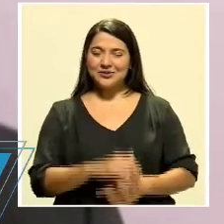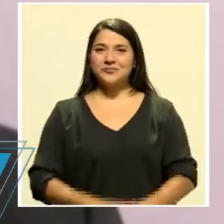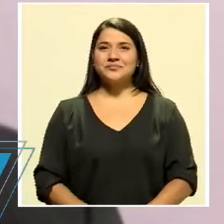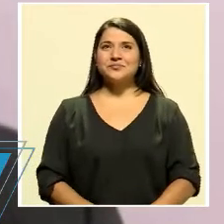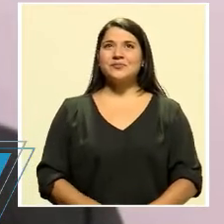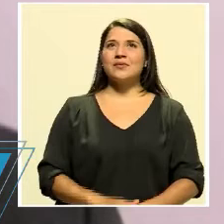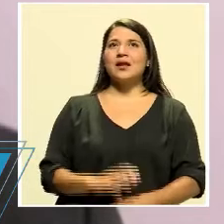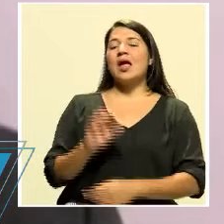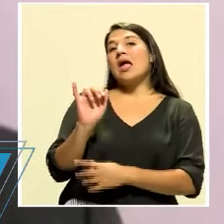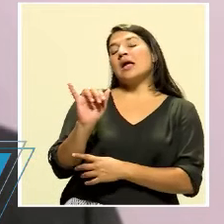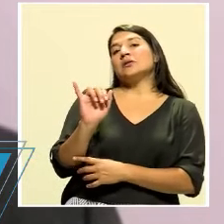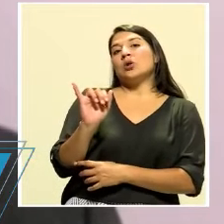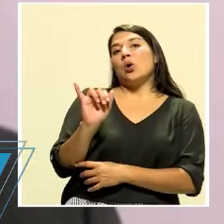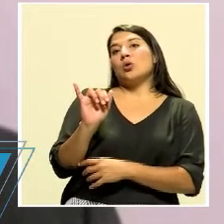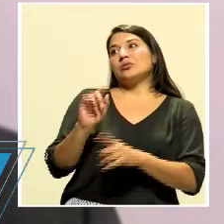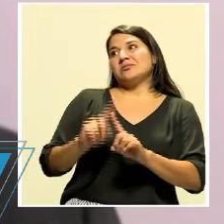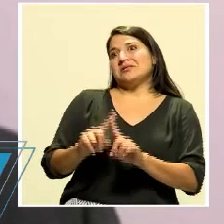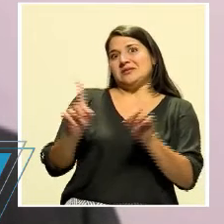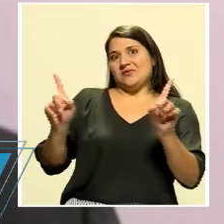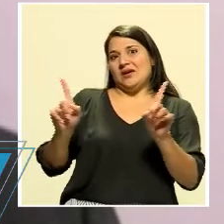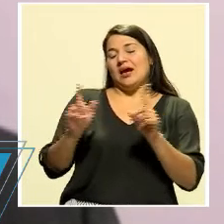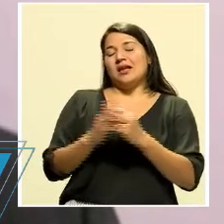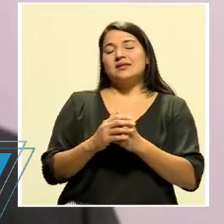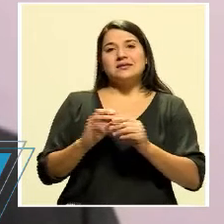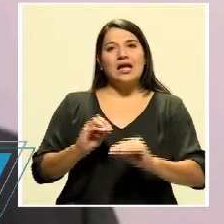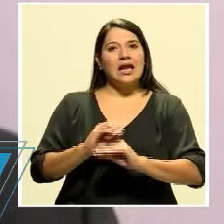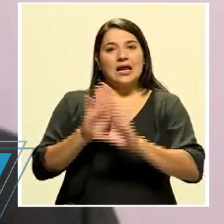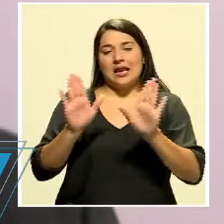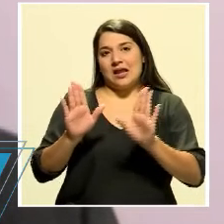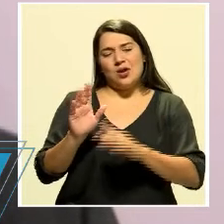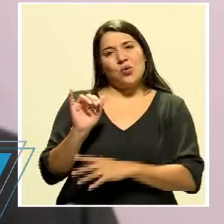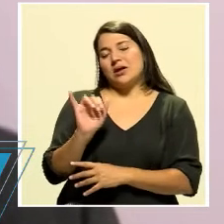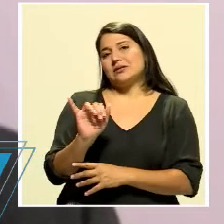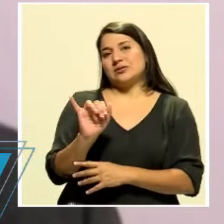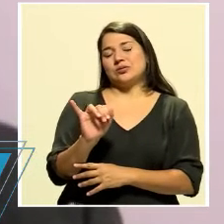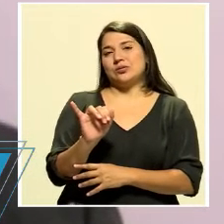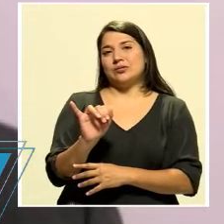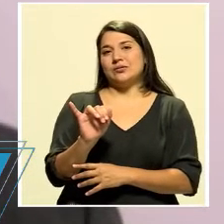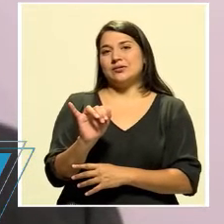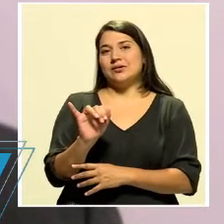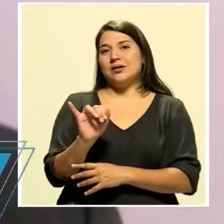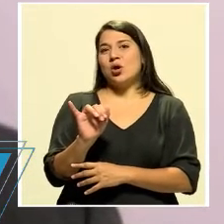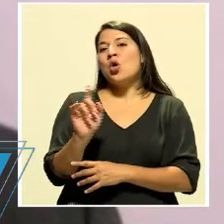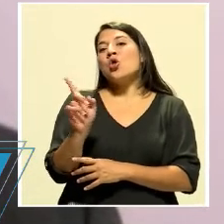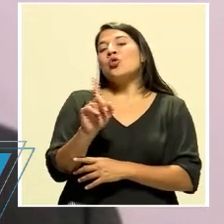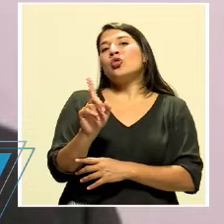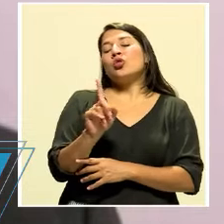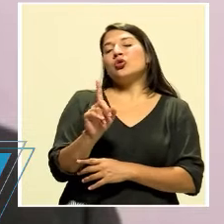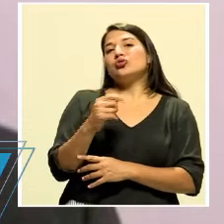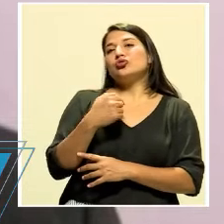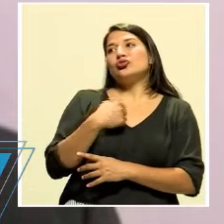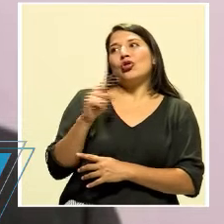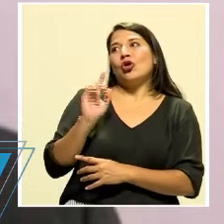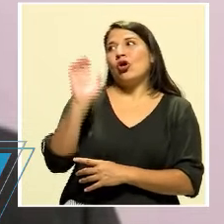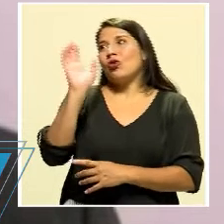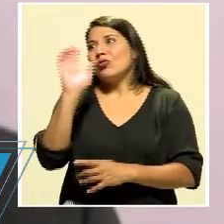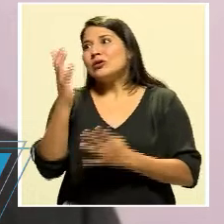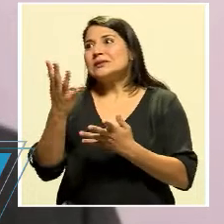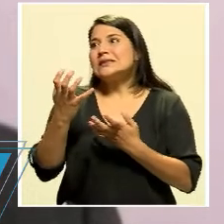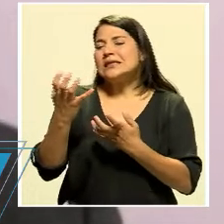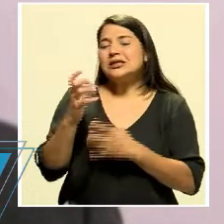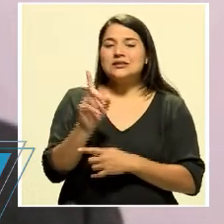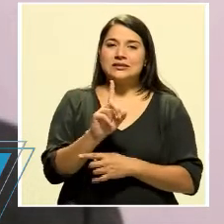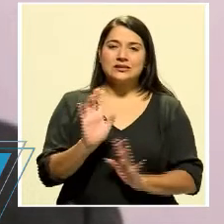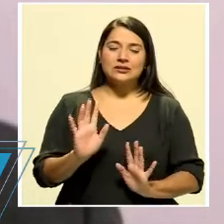Es algo diferente, definitivamente. No es algo que después uno haya buscado, pero